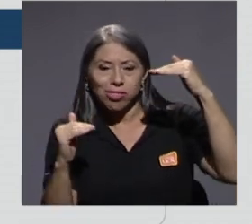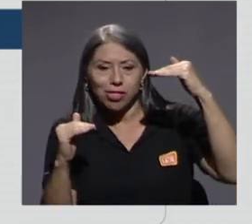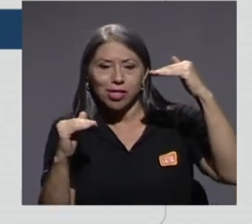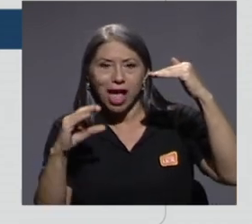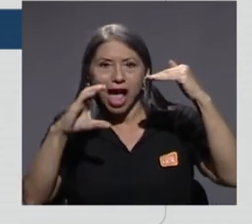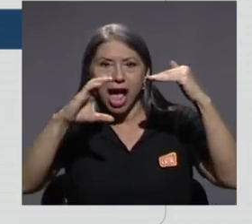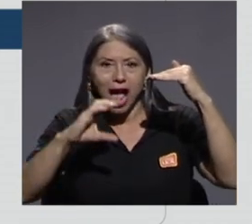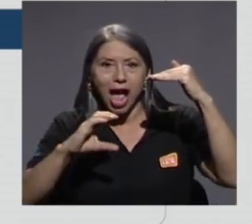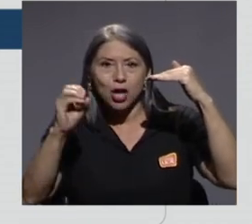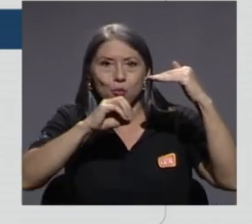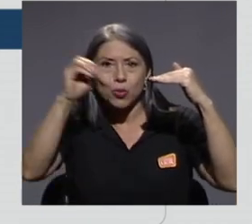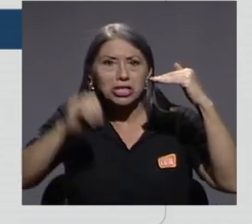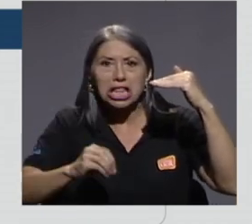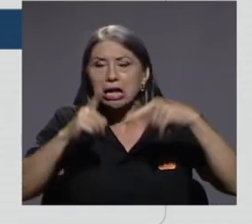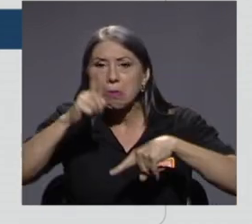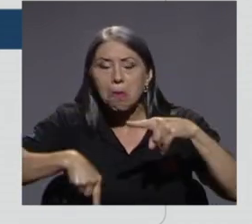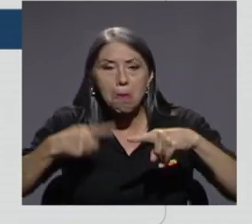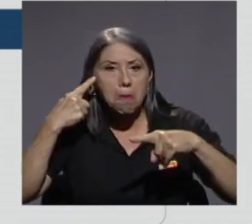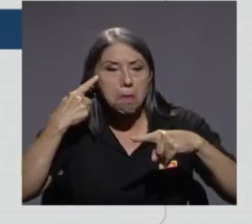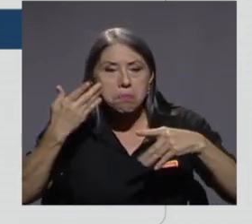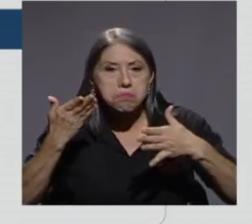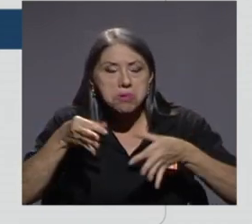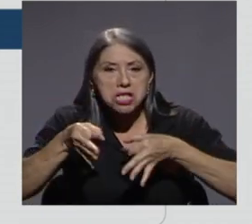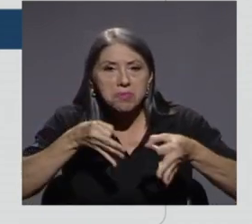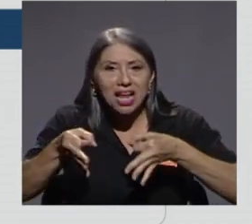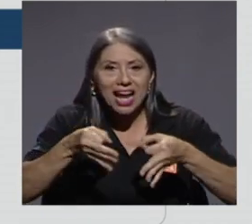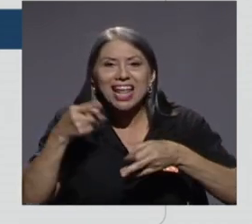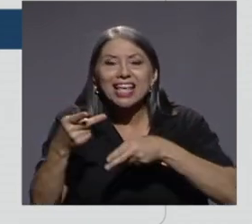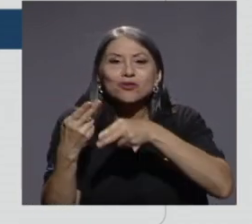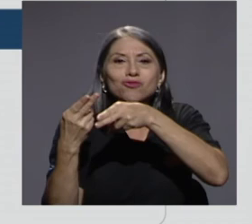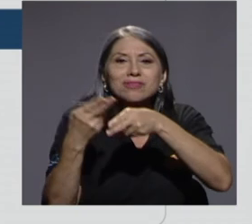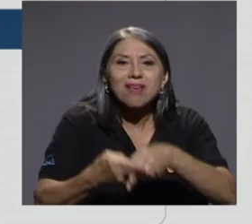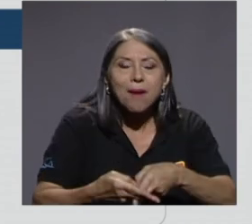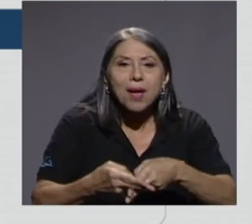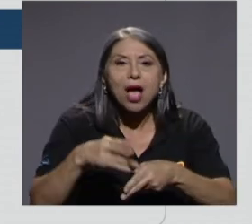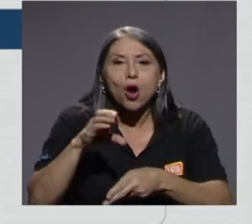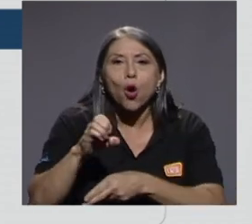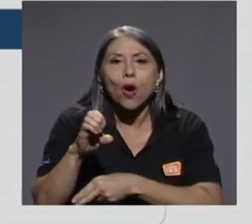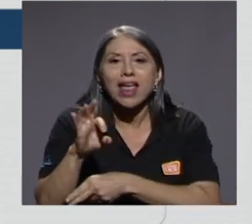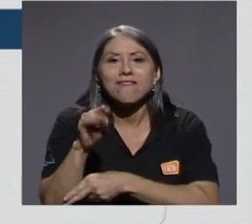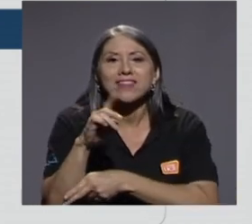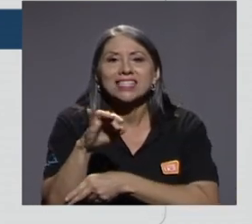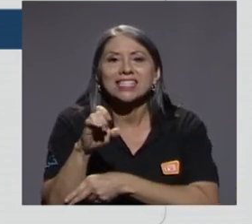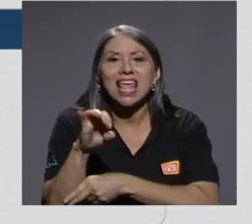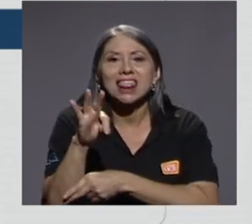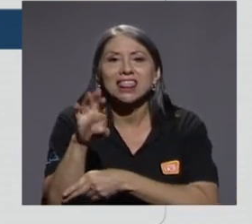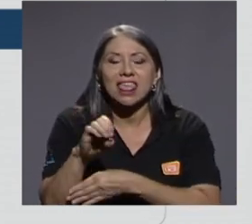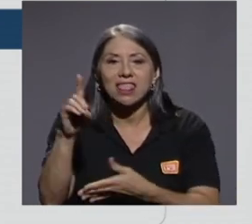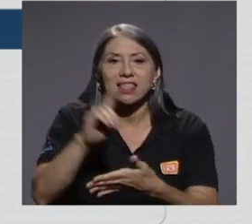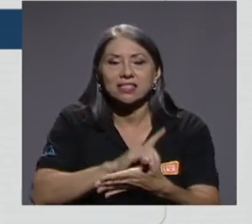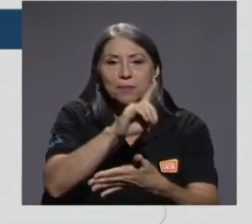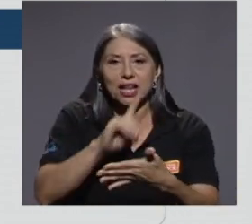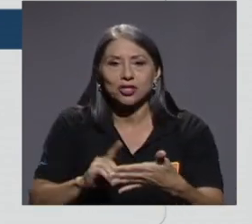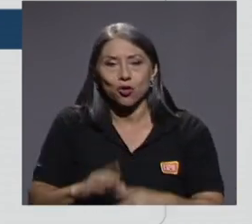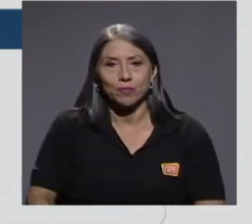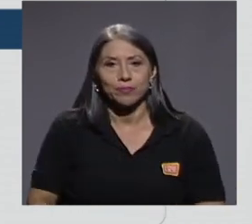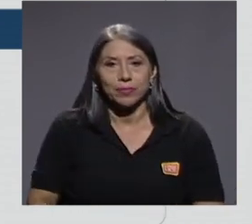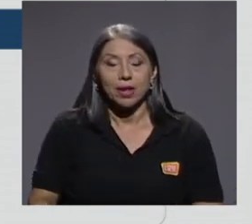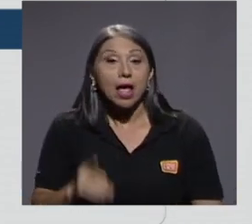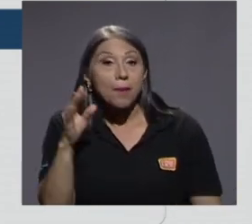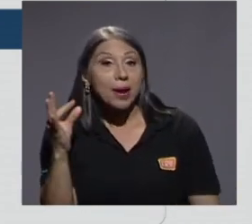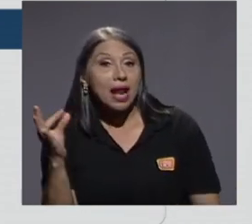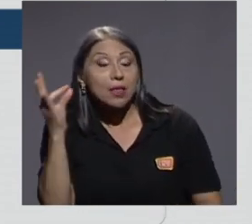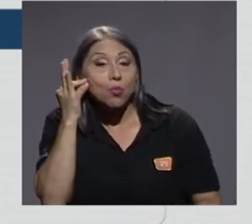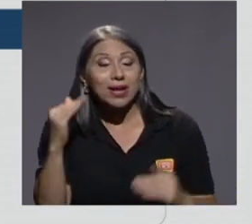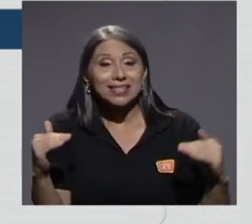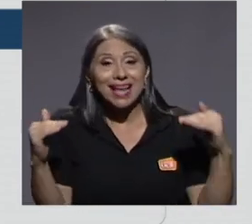Y esto es lo que normalmente asociamos o le denominamos el coeficiente de discriminación. Para las mujeres en el